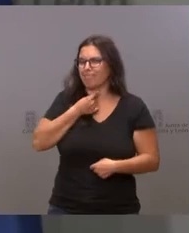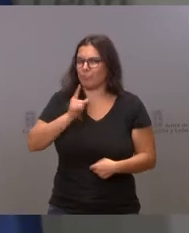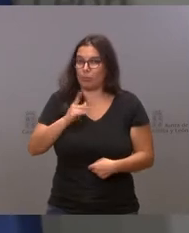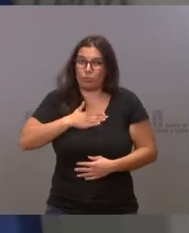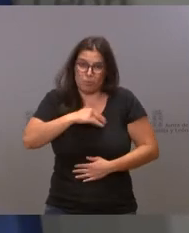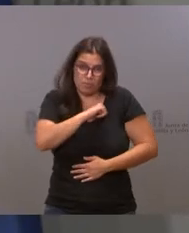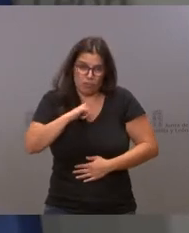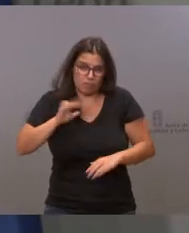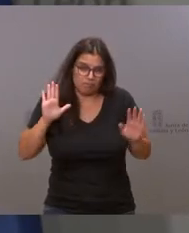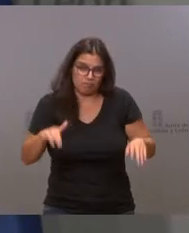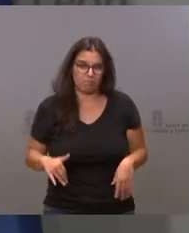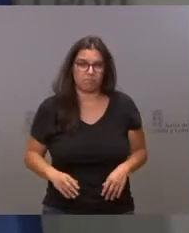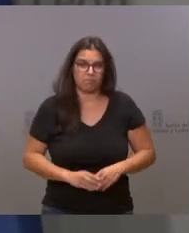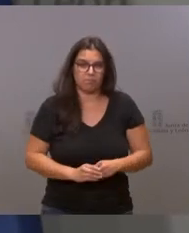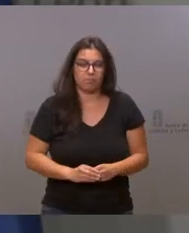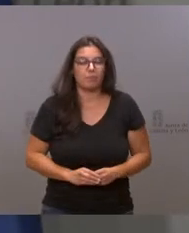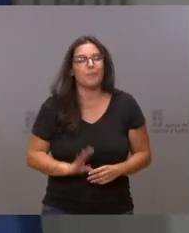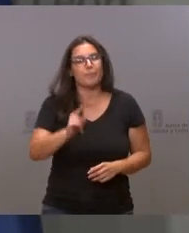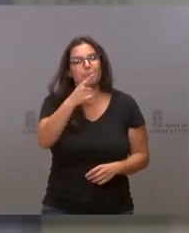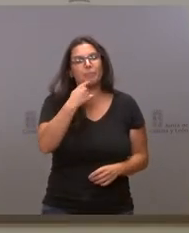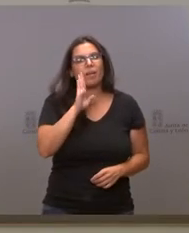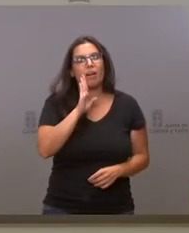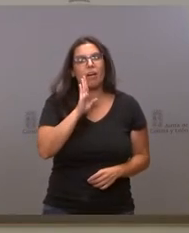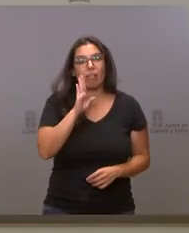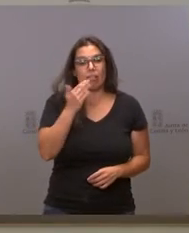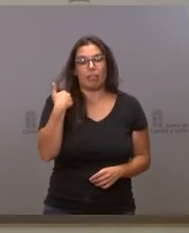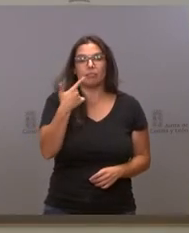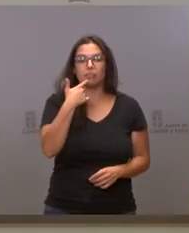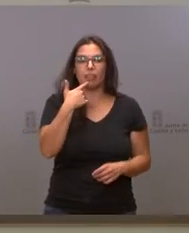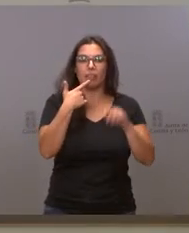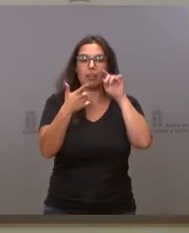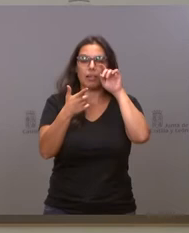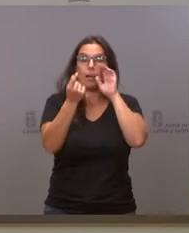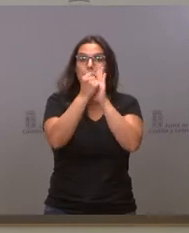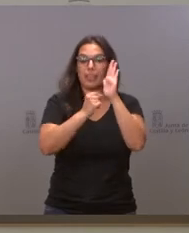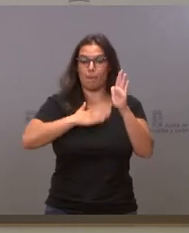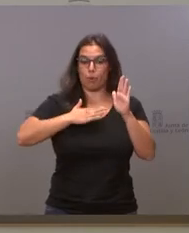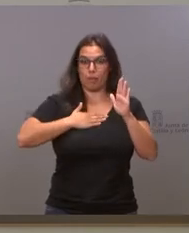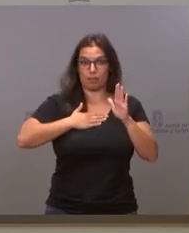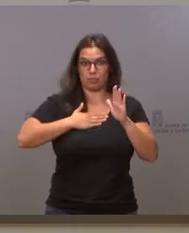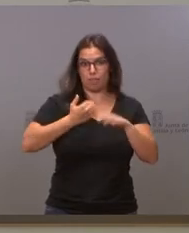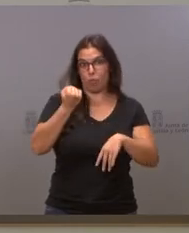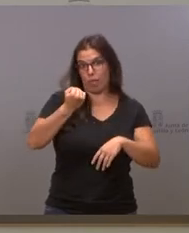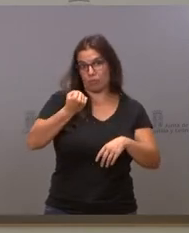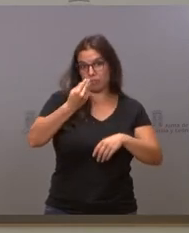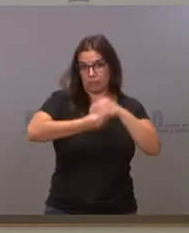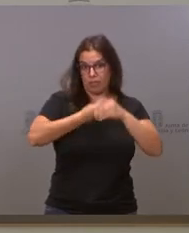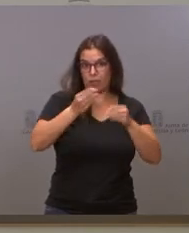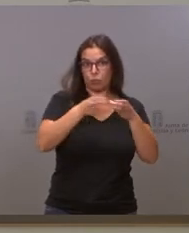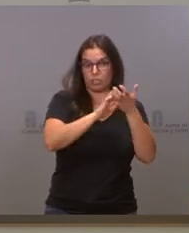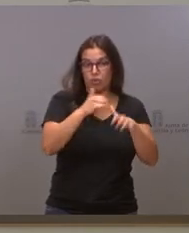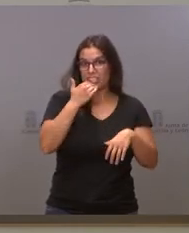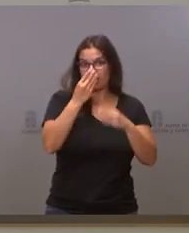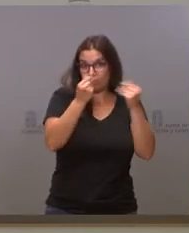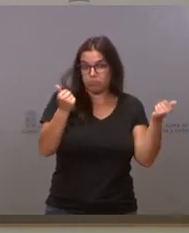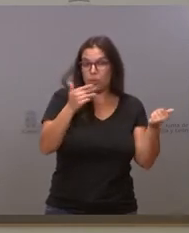personalmente. Sí, ha dicho, acaba de decir ahora mismo que las medidas que le corresponden a la Junta prácticamente desaparecen.